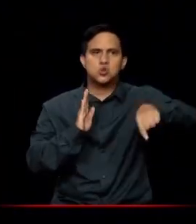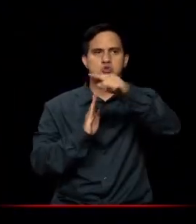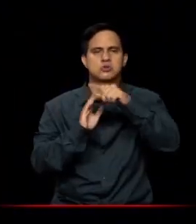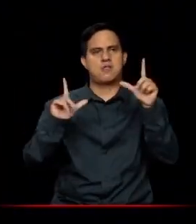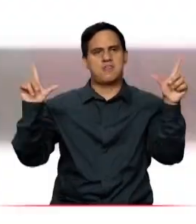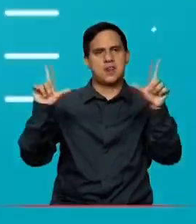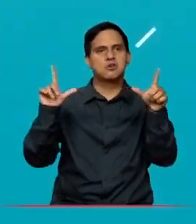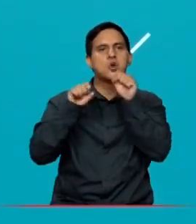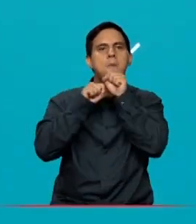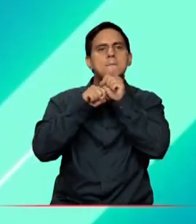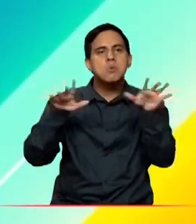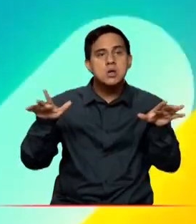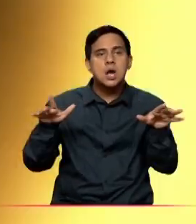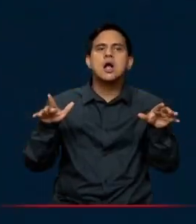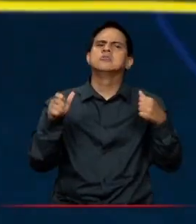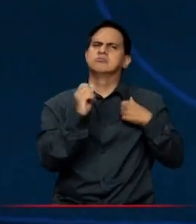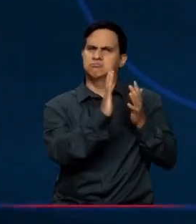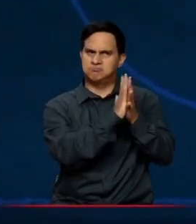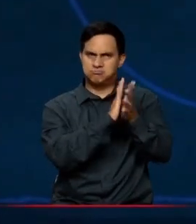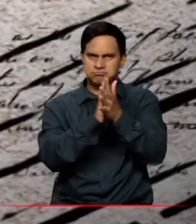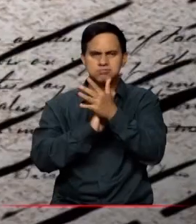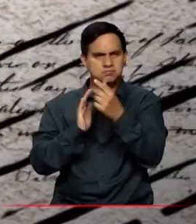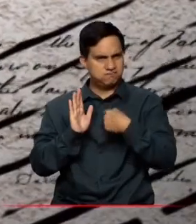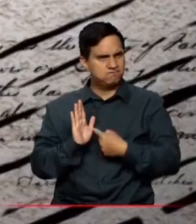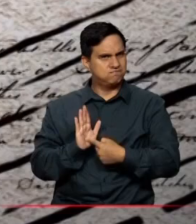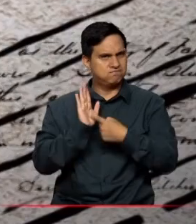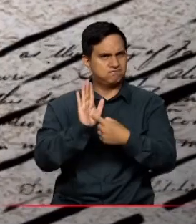capaces de grandes cosas y que lo estamos demostrando.